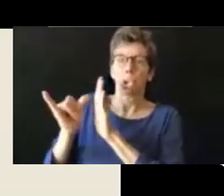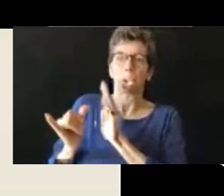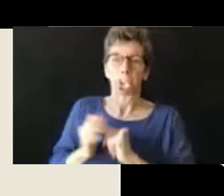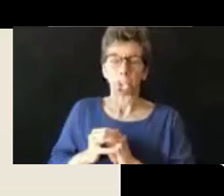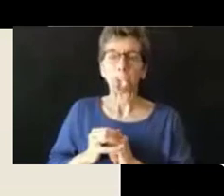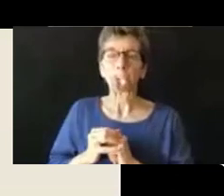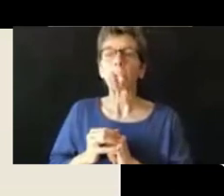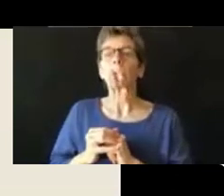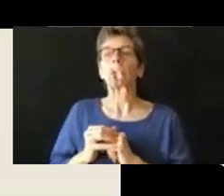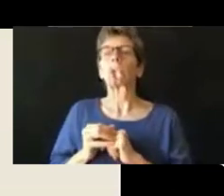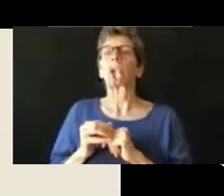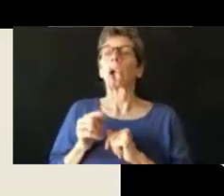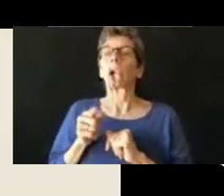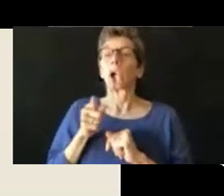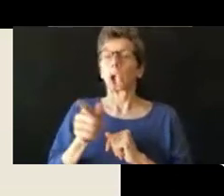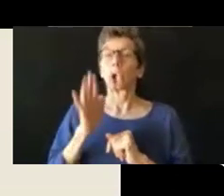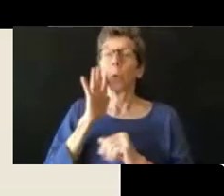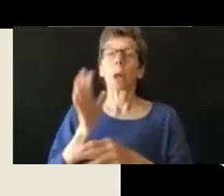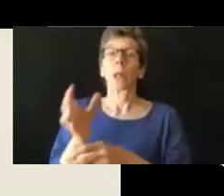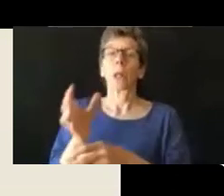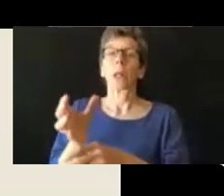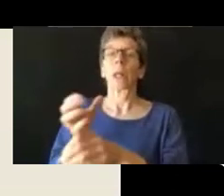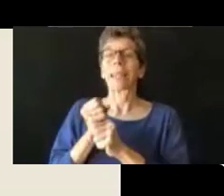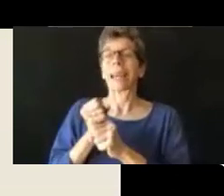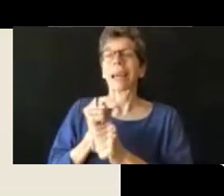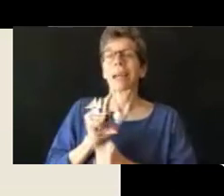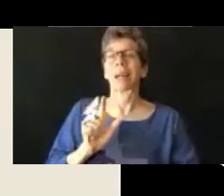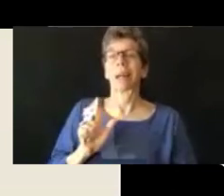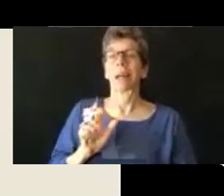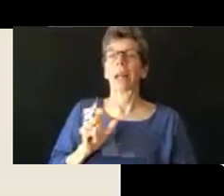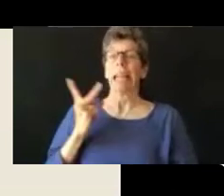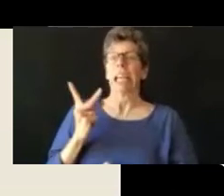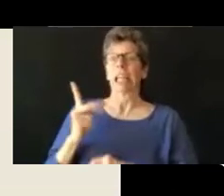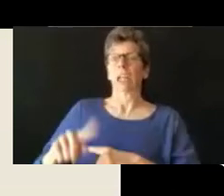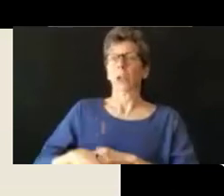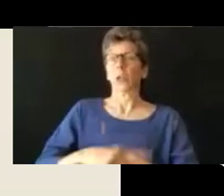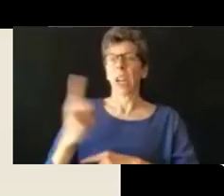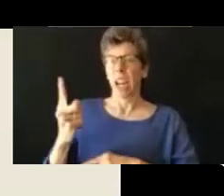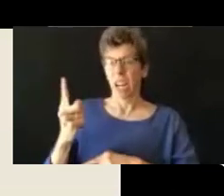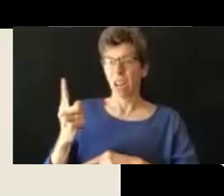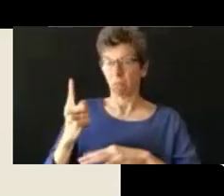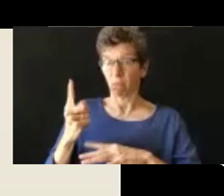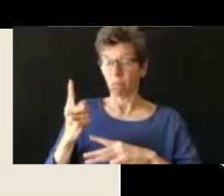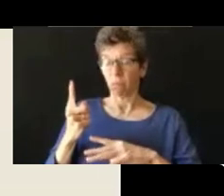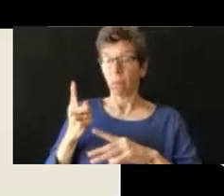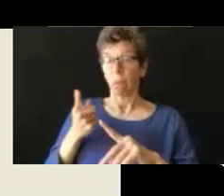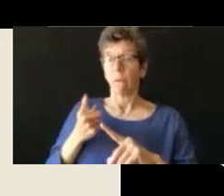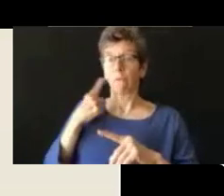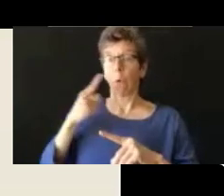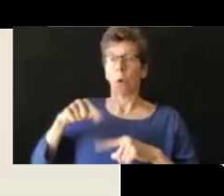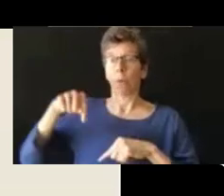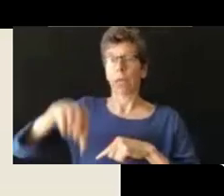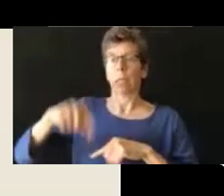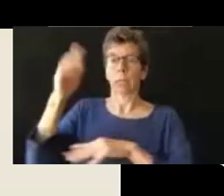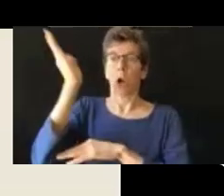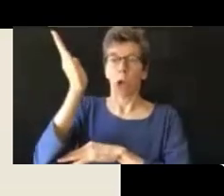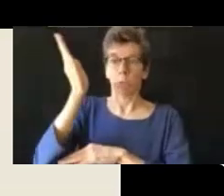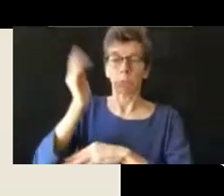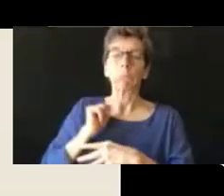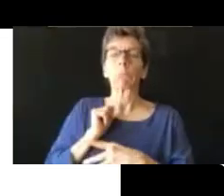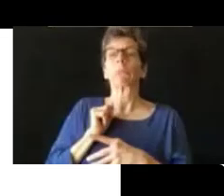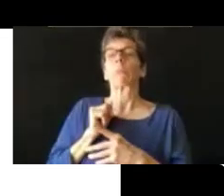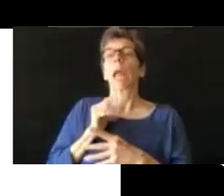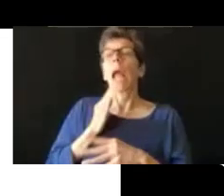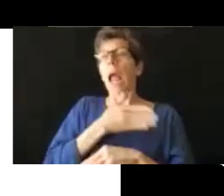Y vamos a enviarles un enlace al video de la grabación del día de hoy cuando querremos, junto con la encuesta que